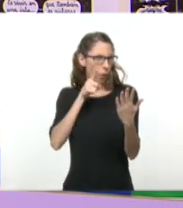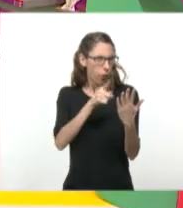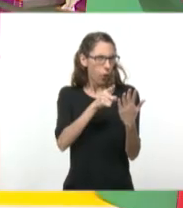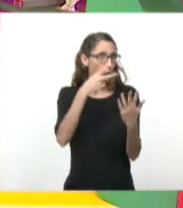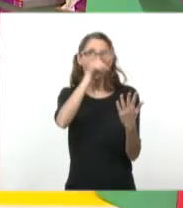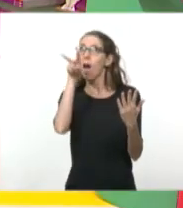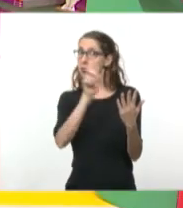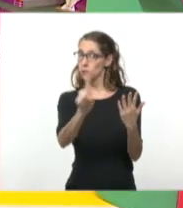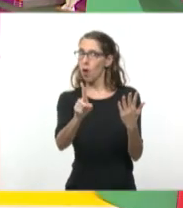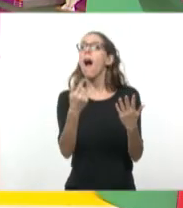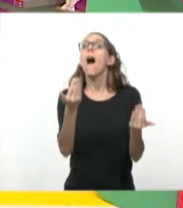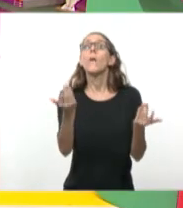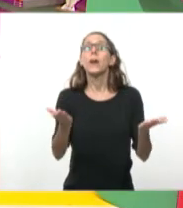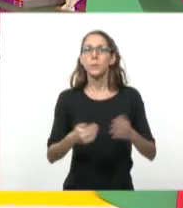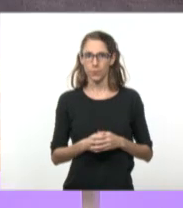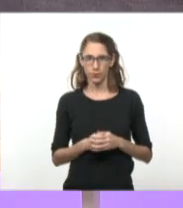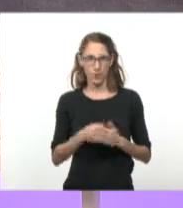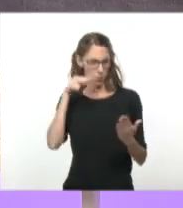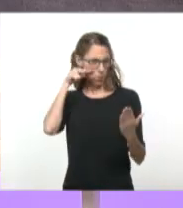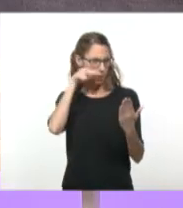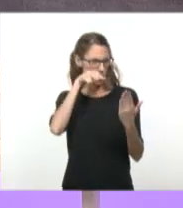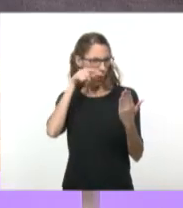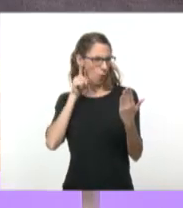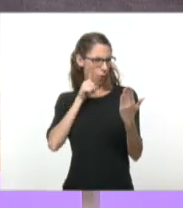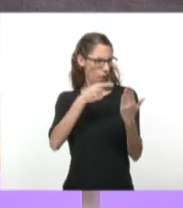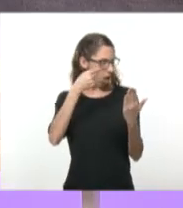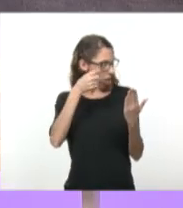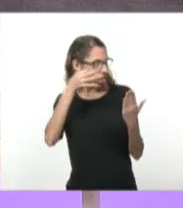Vale. Sin que la vista se te vaya para ningún lado.